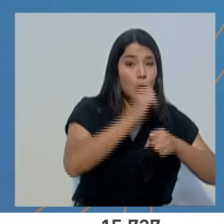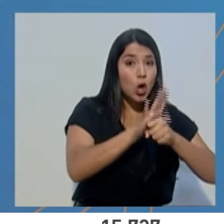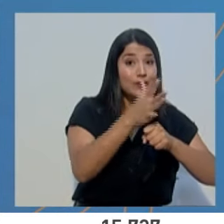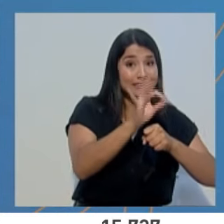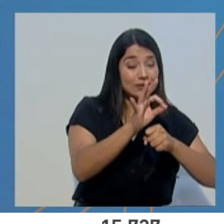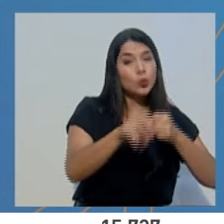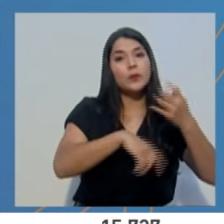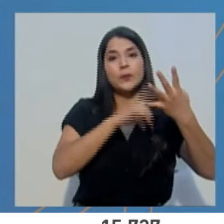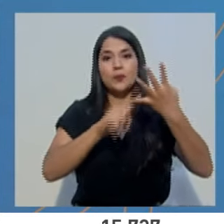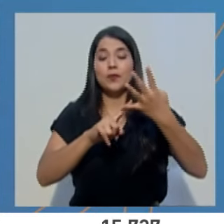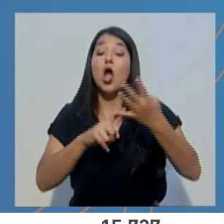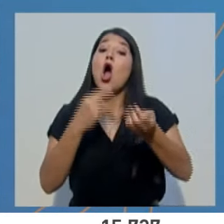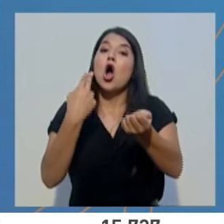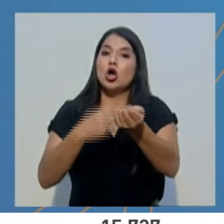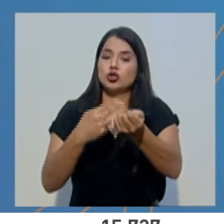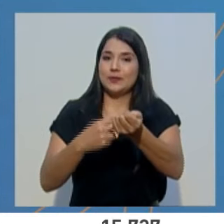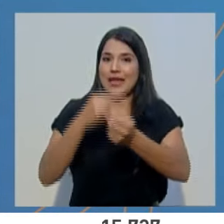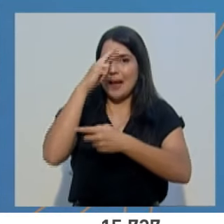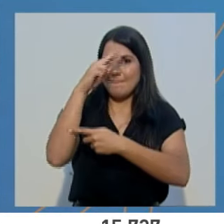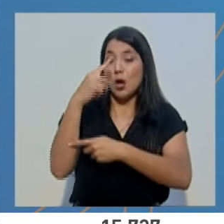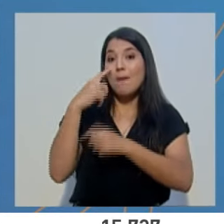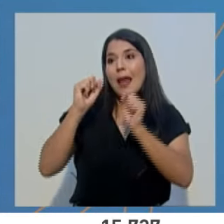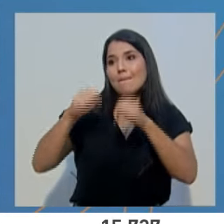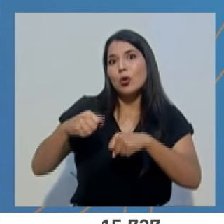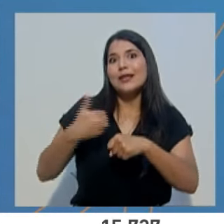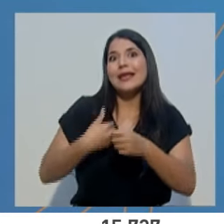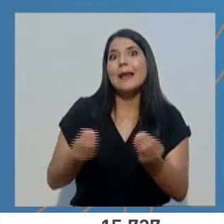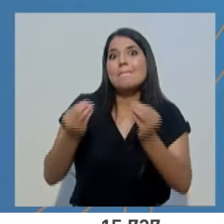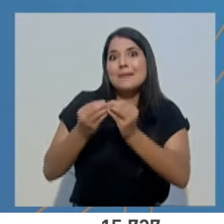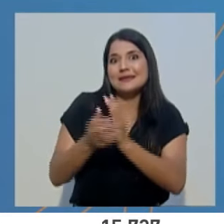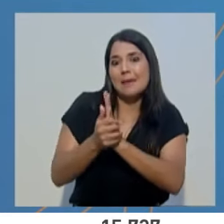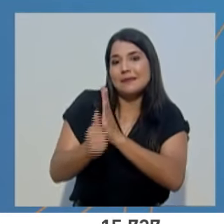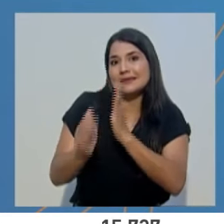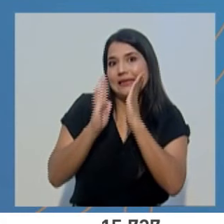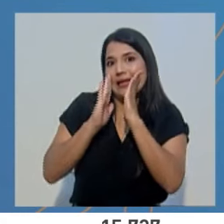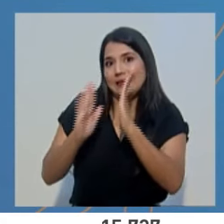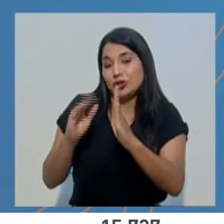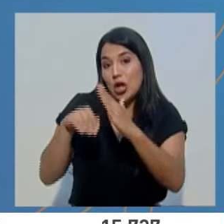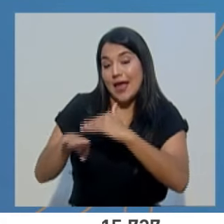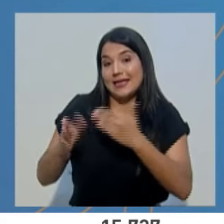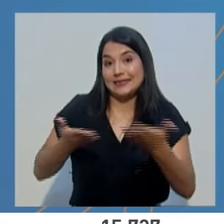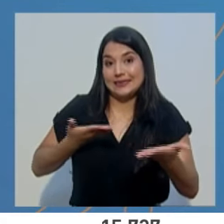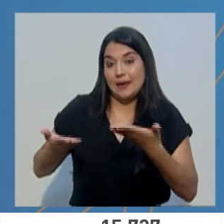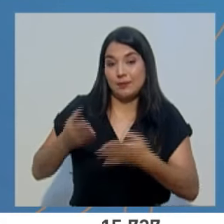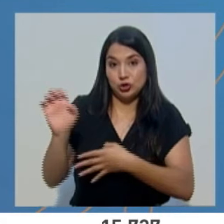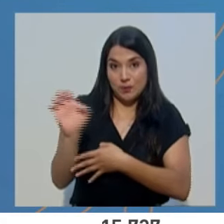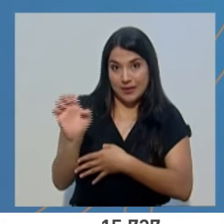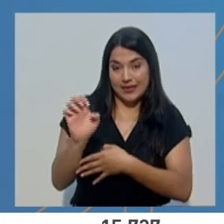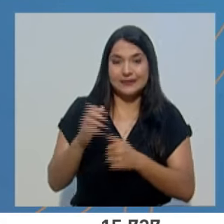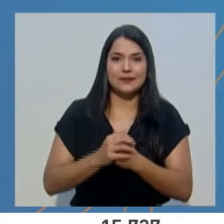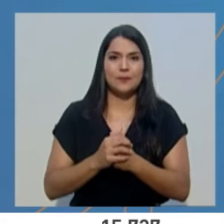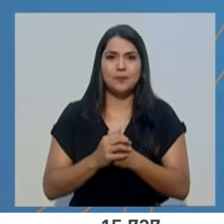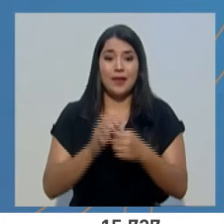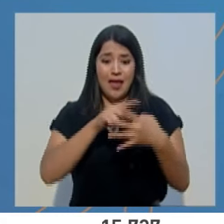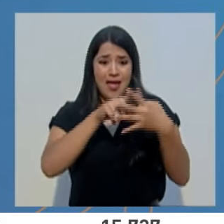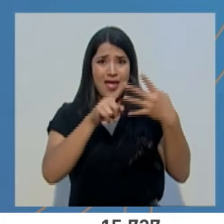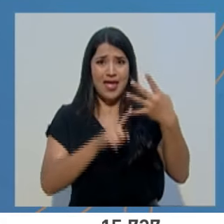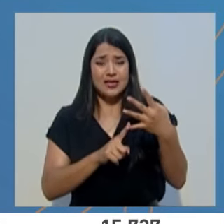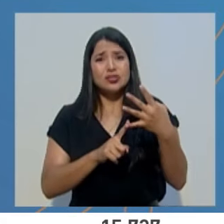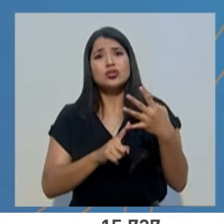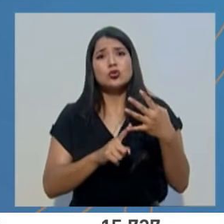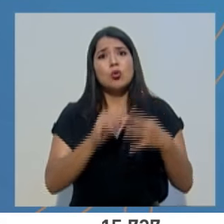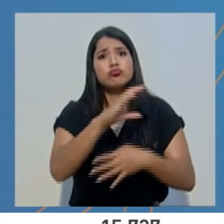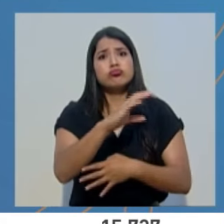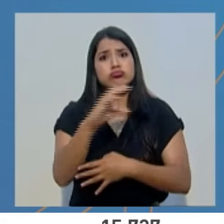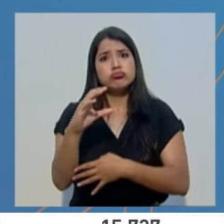México, para aumentar la capacidad del servicio de emergencias. El grado de organización que ha desarrollado la